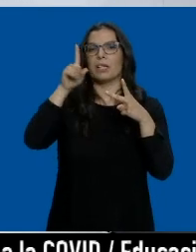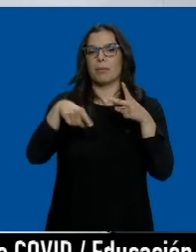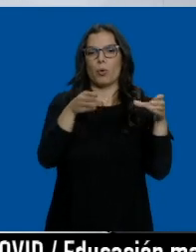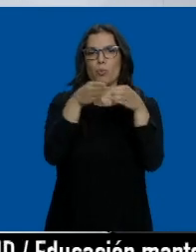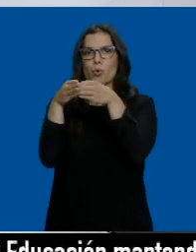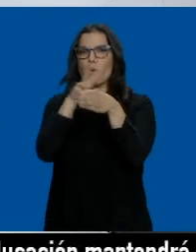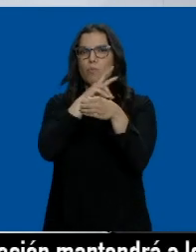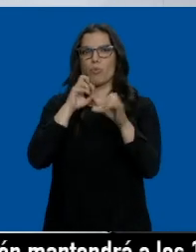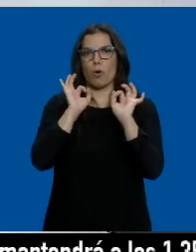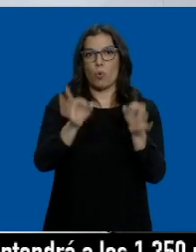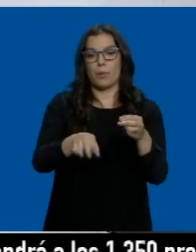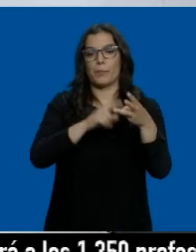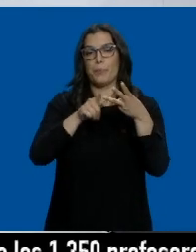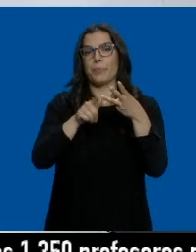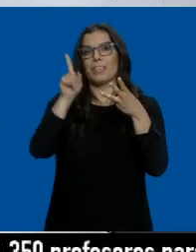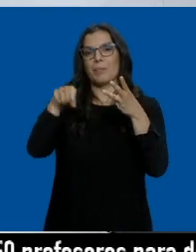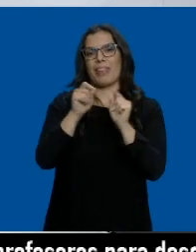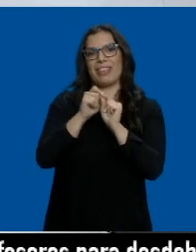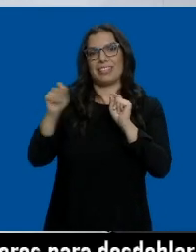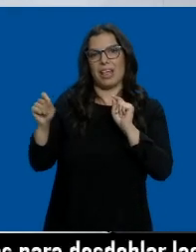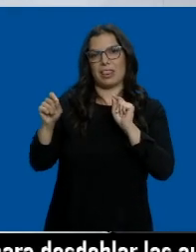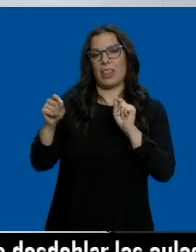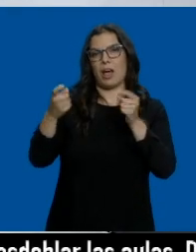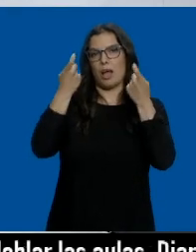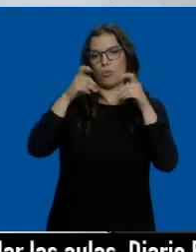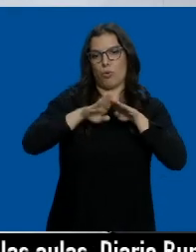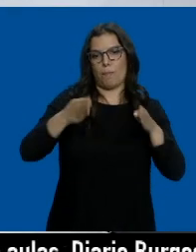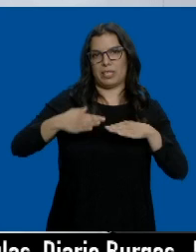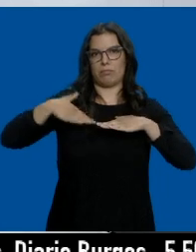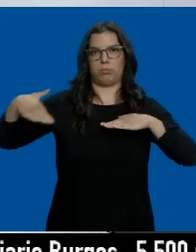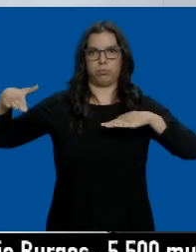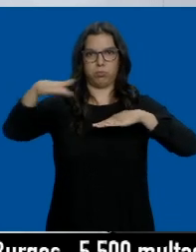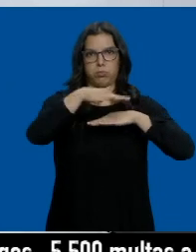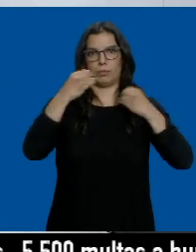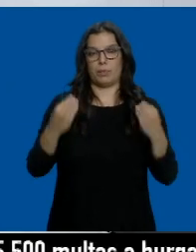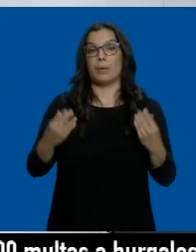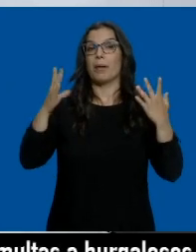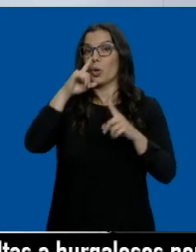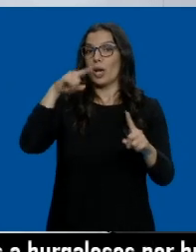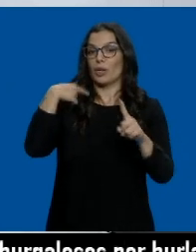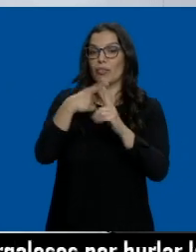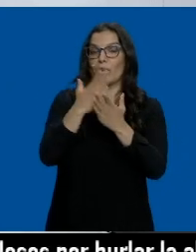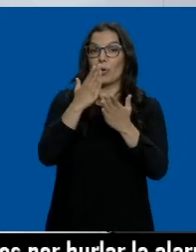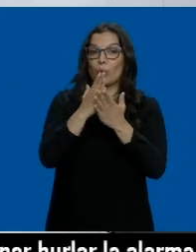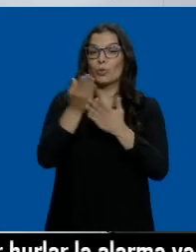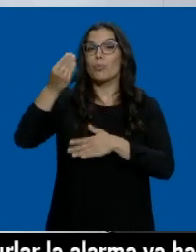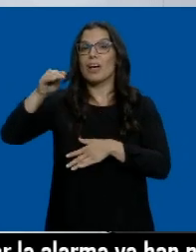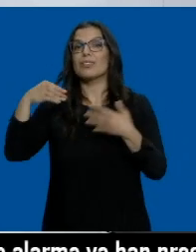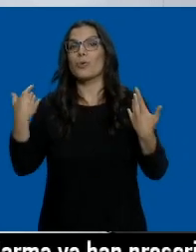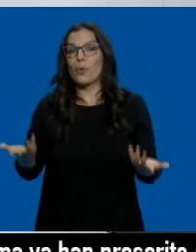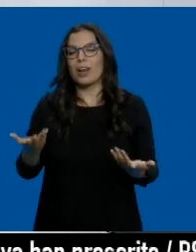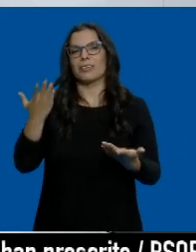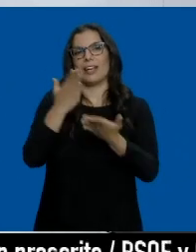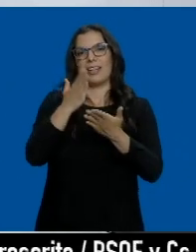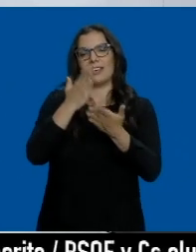los grupos burbuja y también la distancia de seguridad entre los alumnos. Eso sí, el próximo curso se recuperan las clases